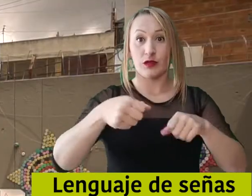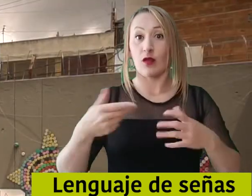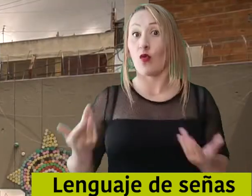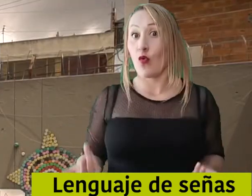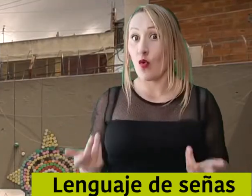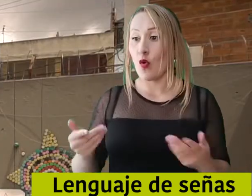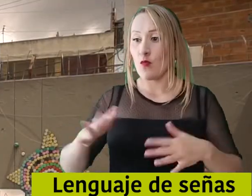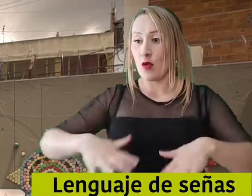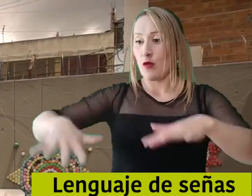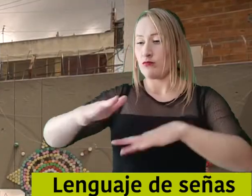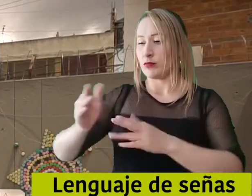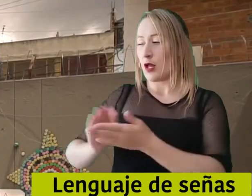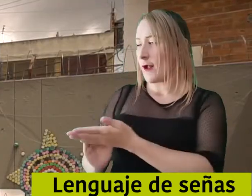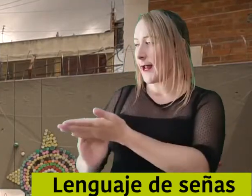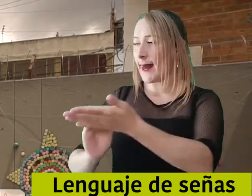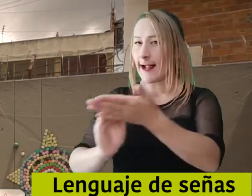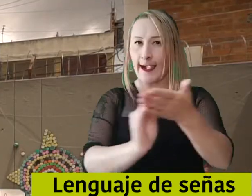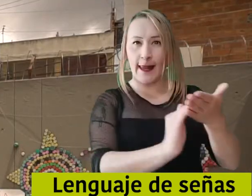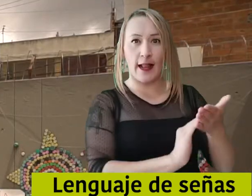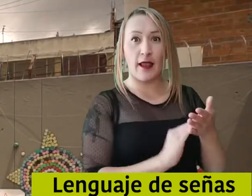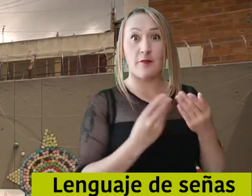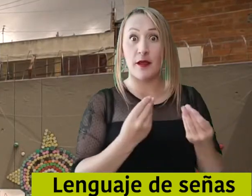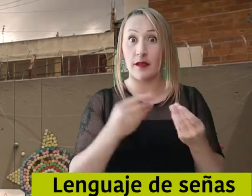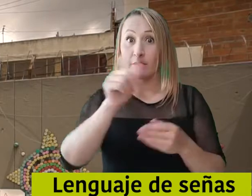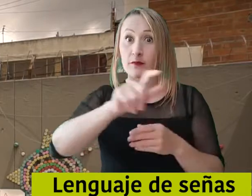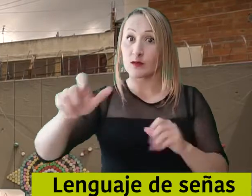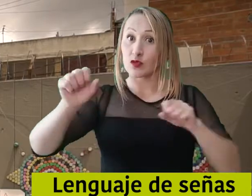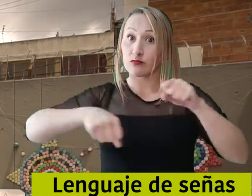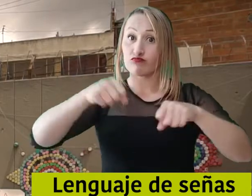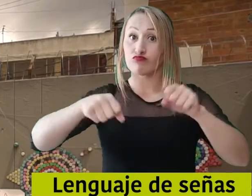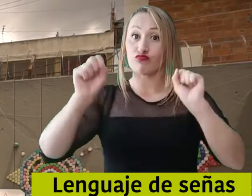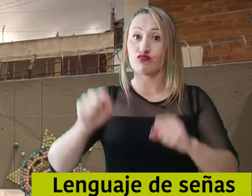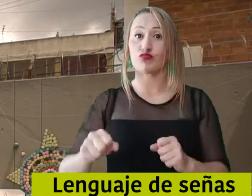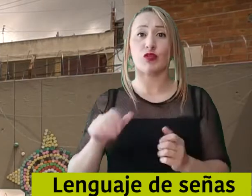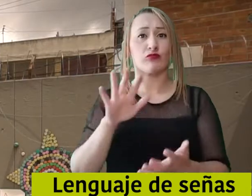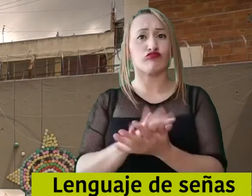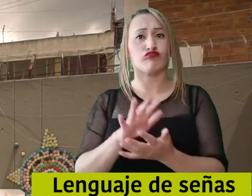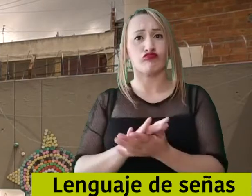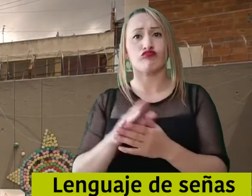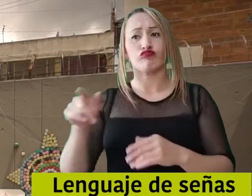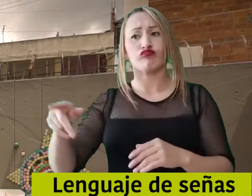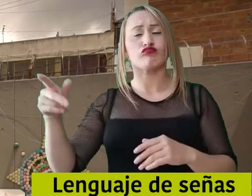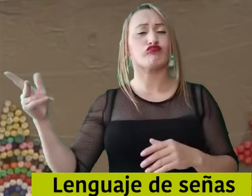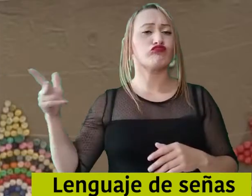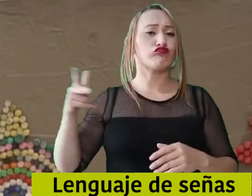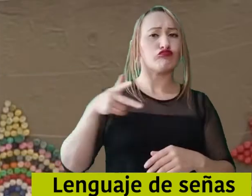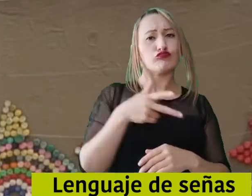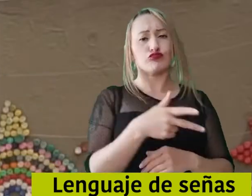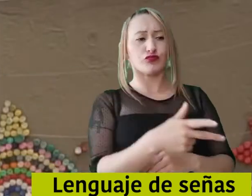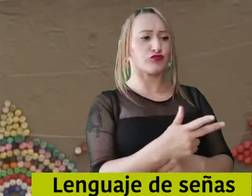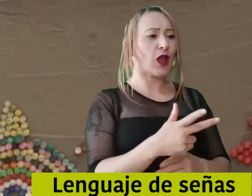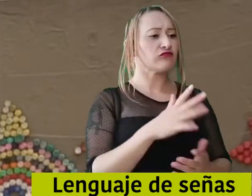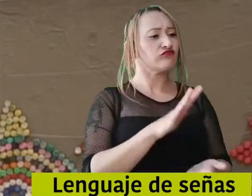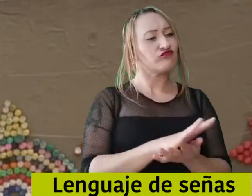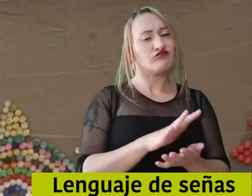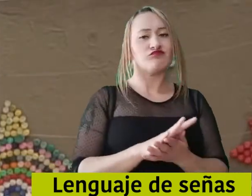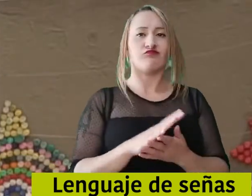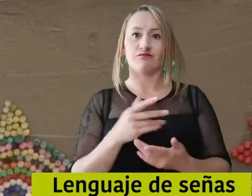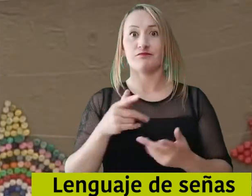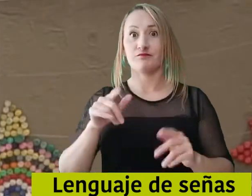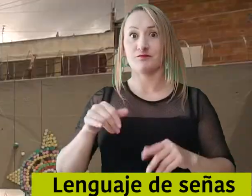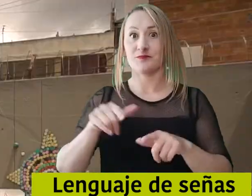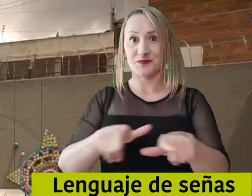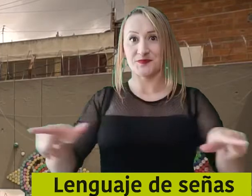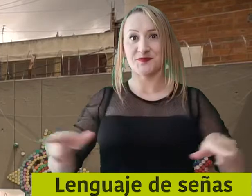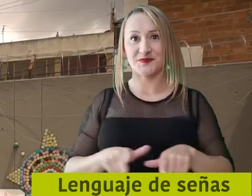que todas las entidades del distrito entren a esta onda de la movilidad sostenible y de adecuar sus espacios, desarrollar las estrategias necesarias